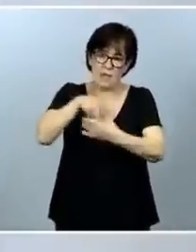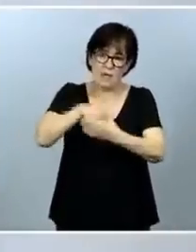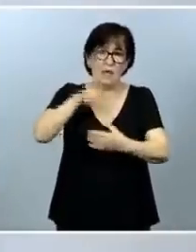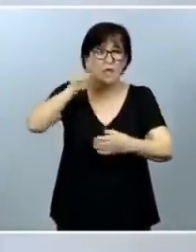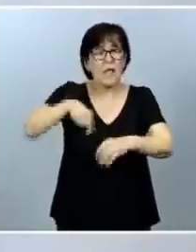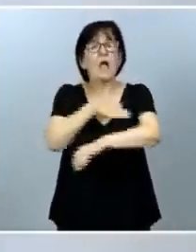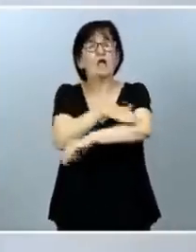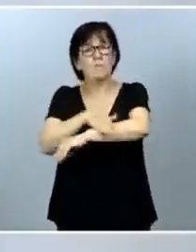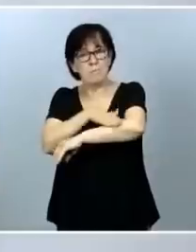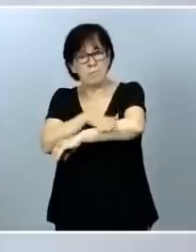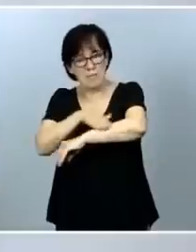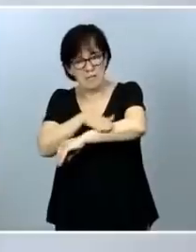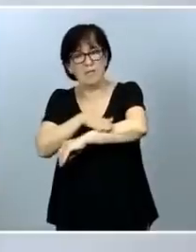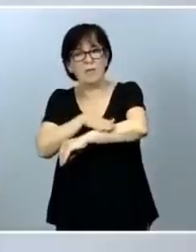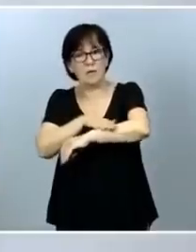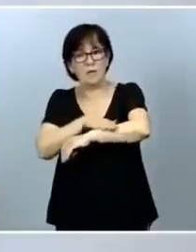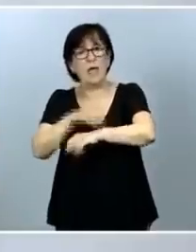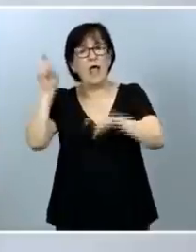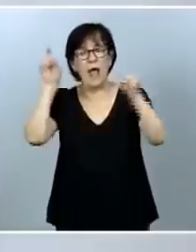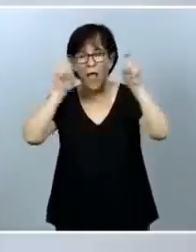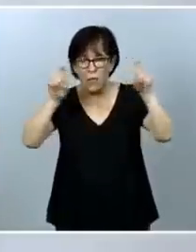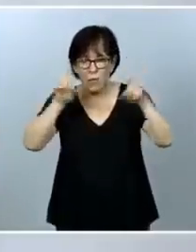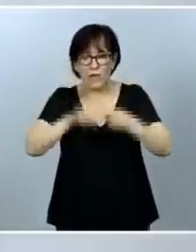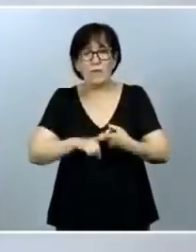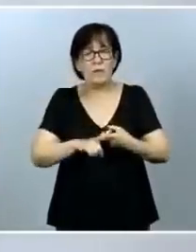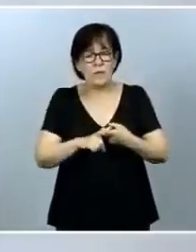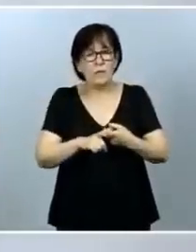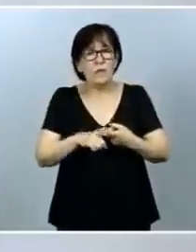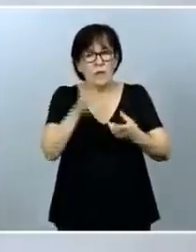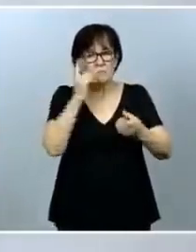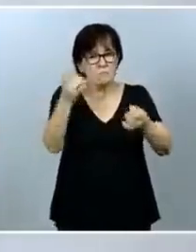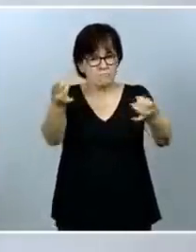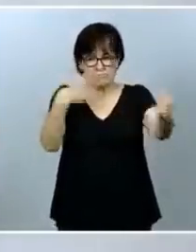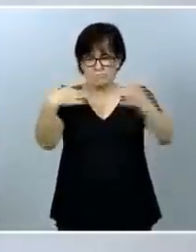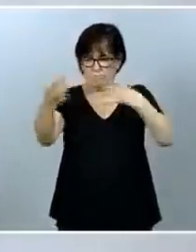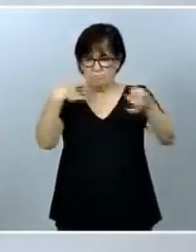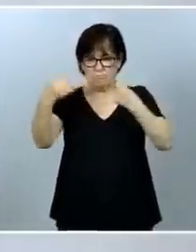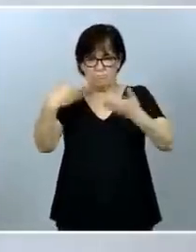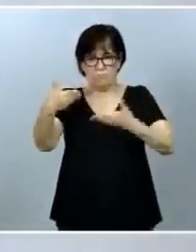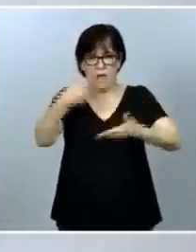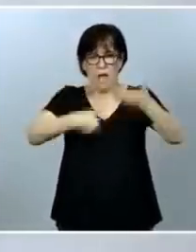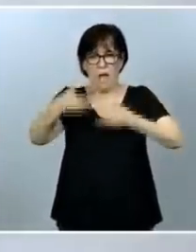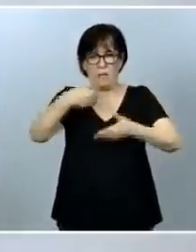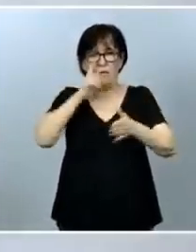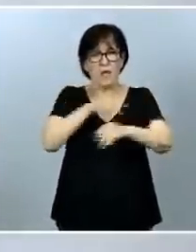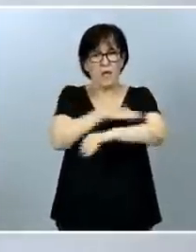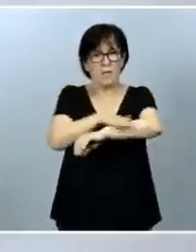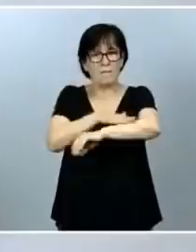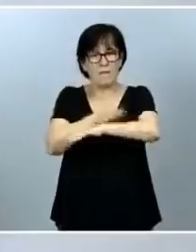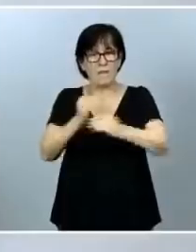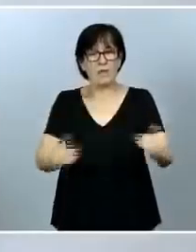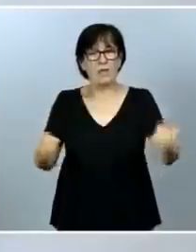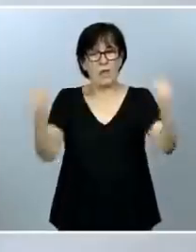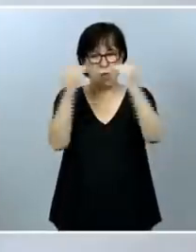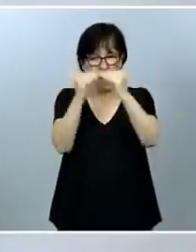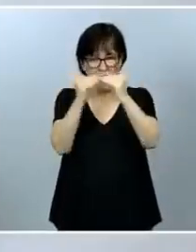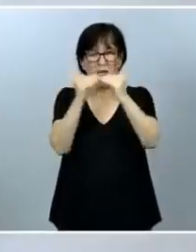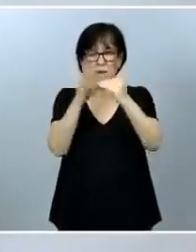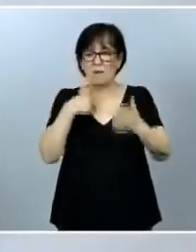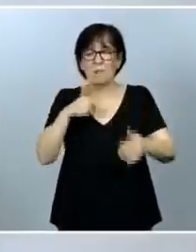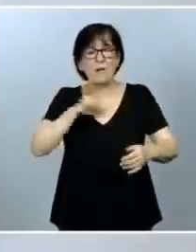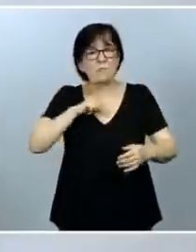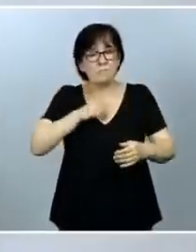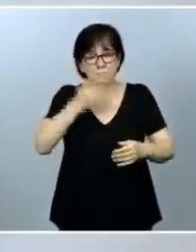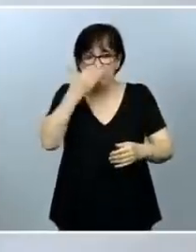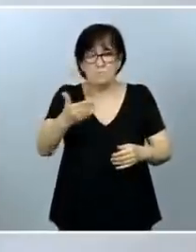Ministerio de Educación. Hemos recibido muchas aportaciones también del Ministerio de Igualdad y, como decía, para mí es un orgullo